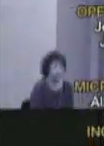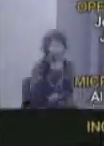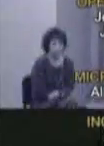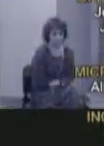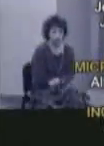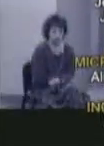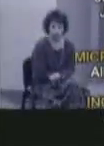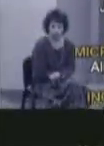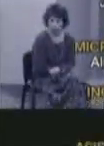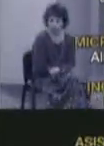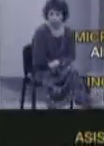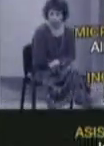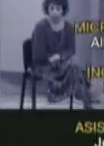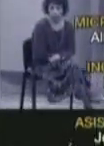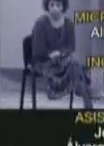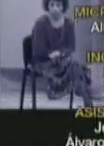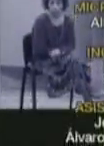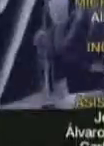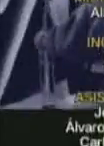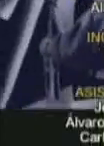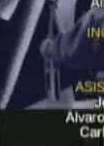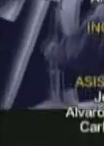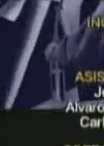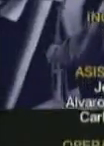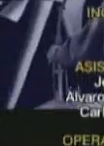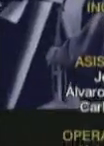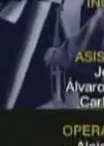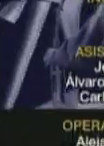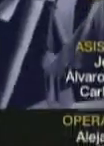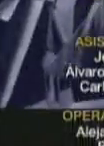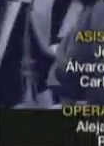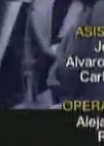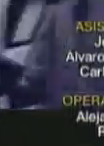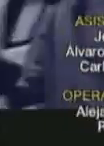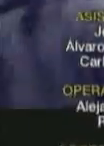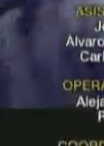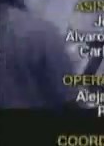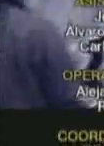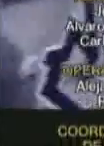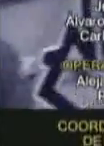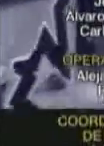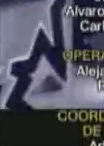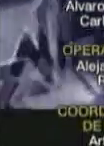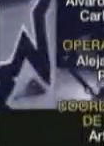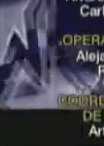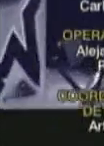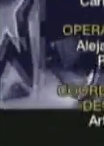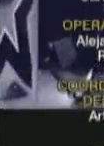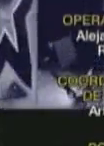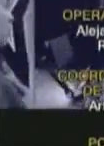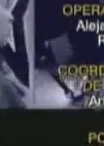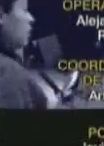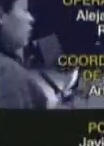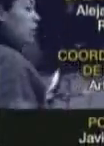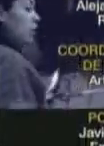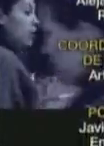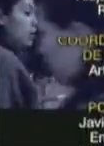No hay ningún problema. Y cuando me veías te dabas de mi